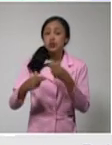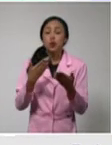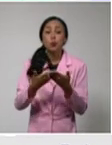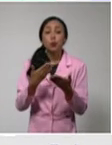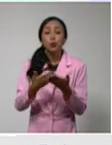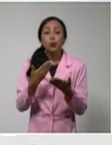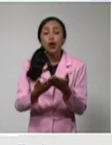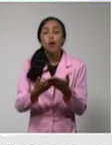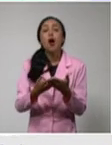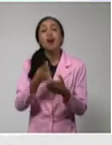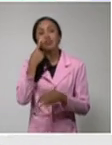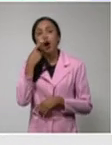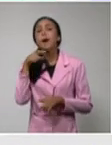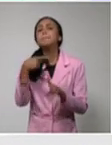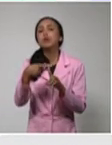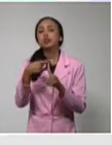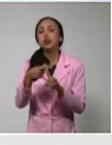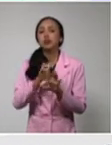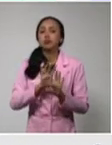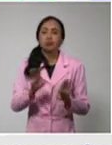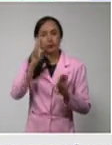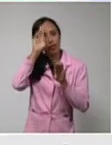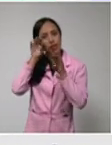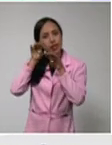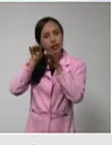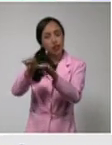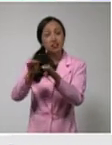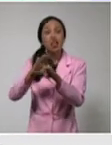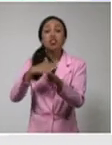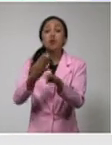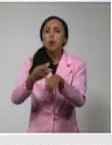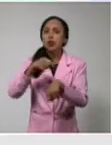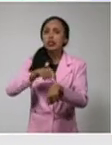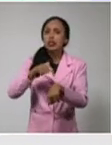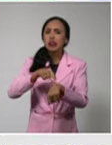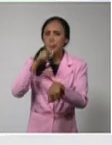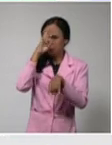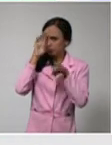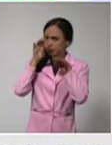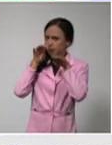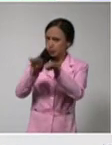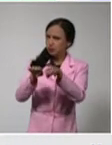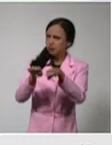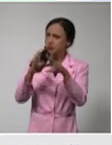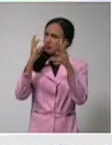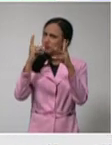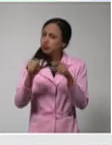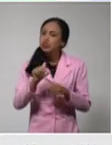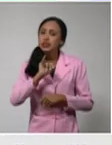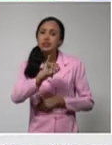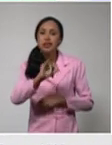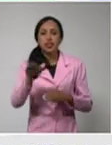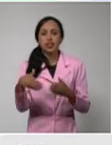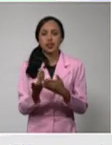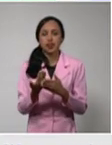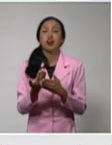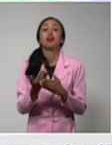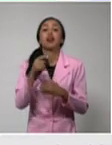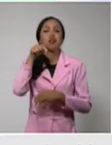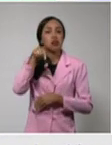ingresó y después de una estadía de seis días en